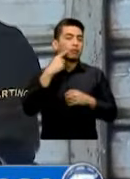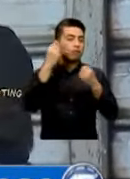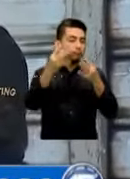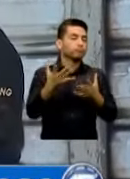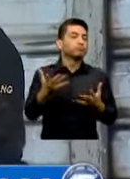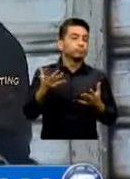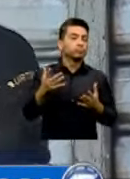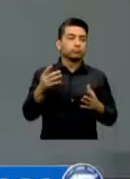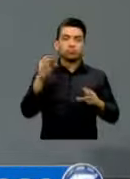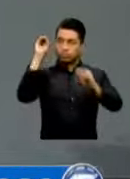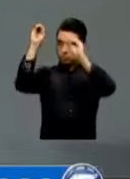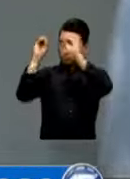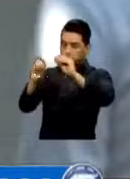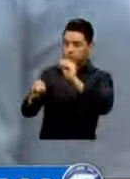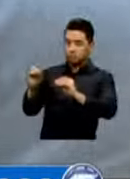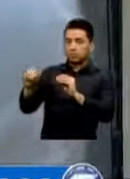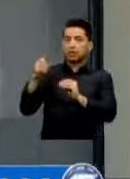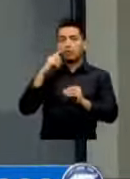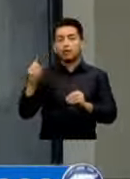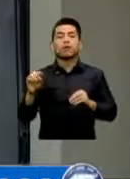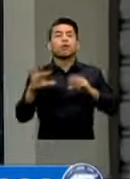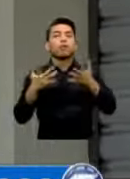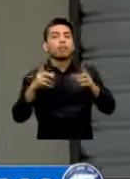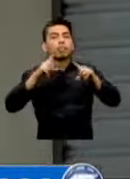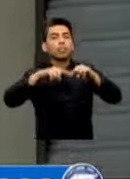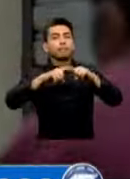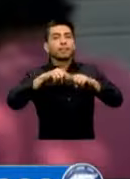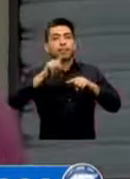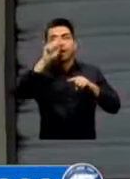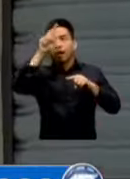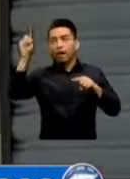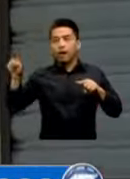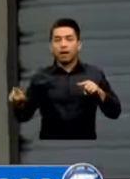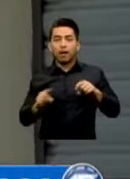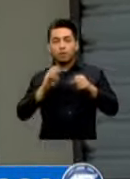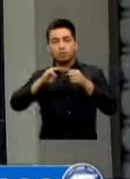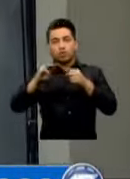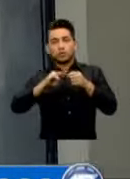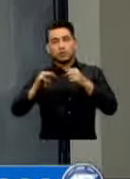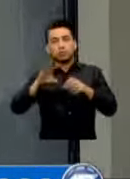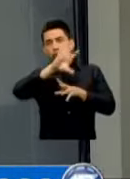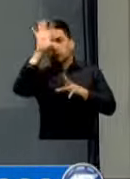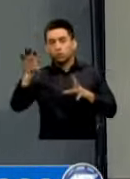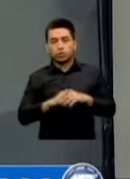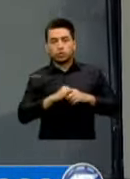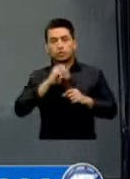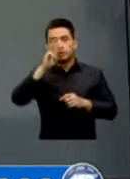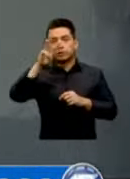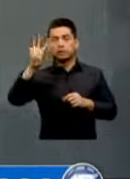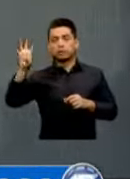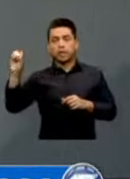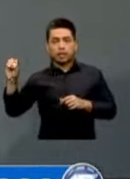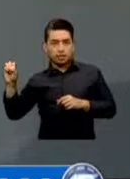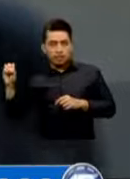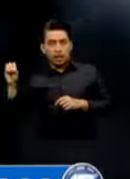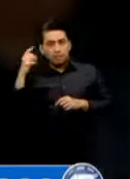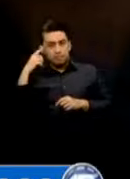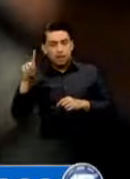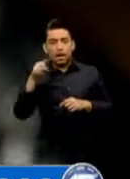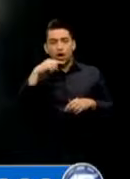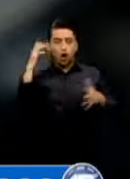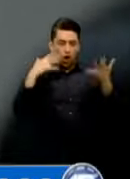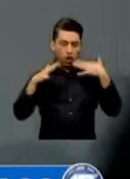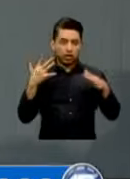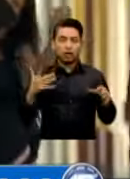Criterios Para determinar El color De alerta De cada uno De los 340 Municipios Del país Las localidades Se clasifican De